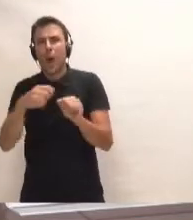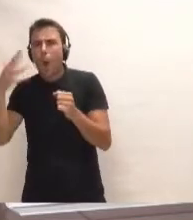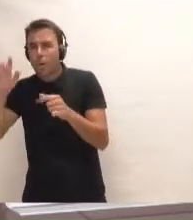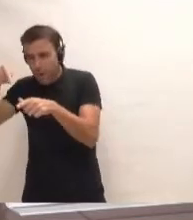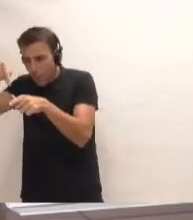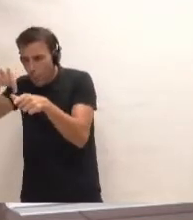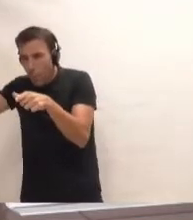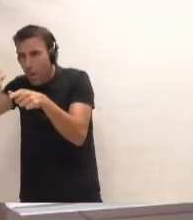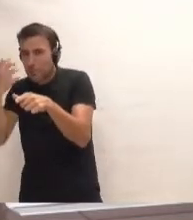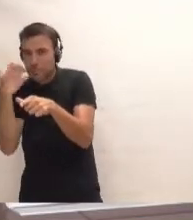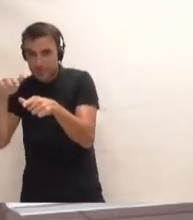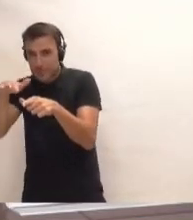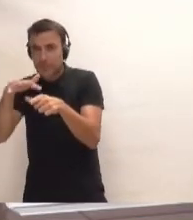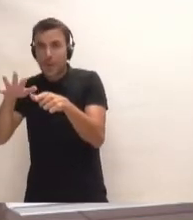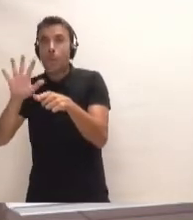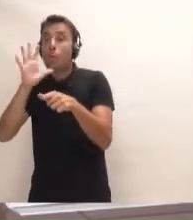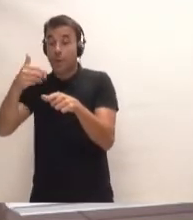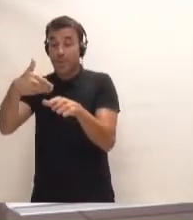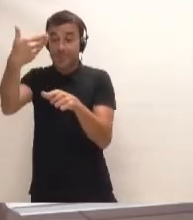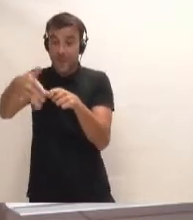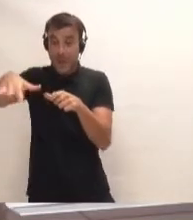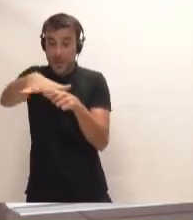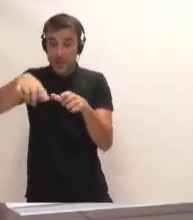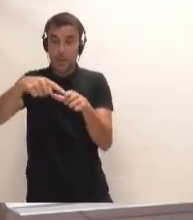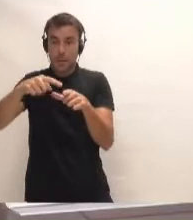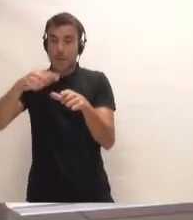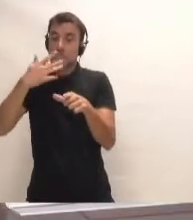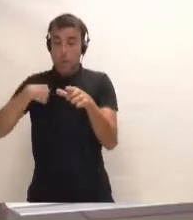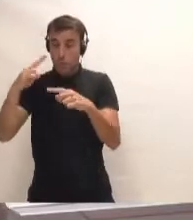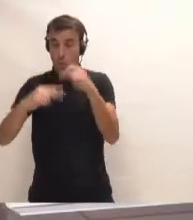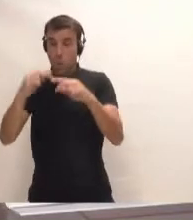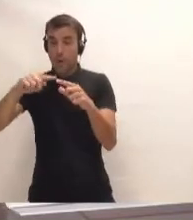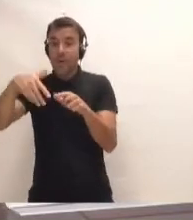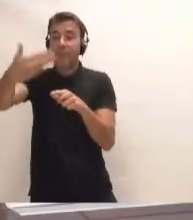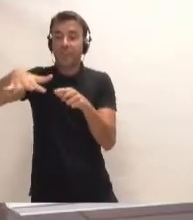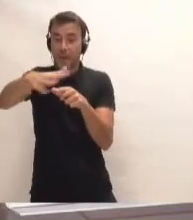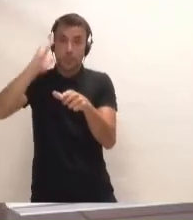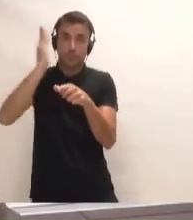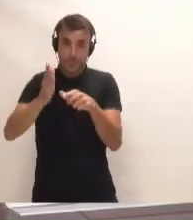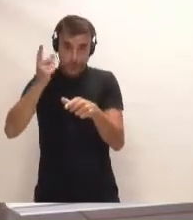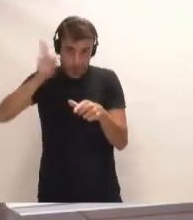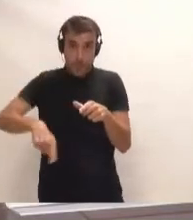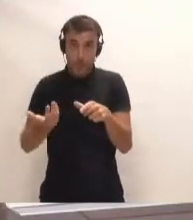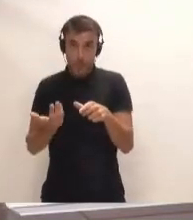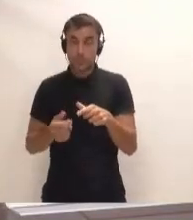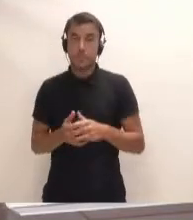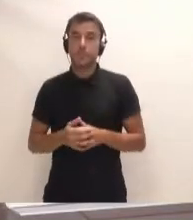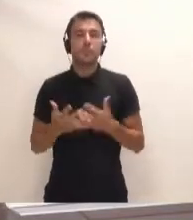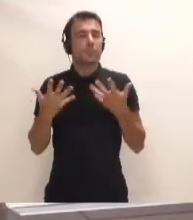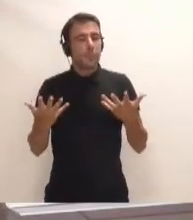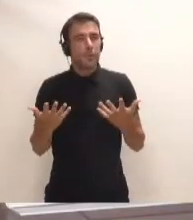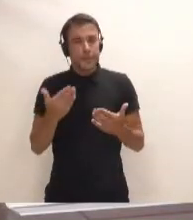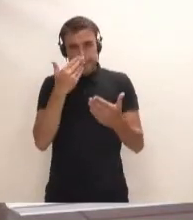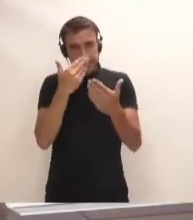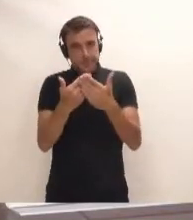medio, porque lo que está delante será afectado por lo que ocurra donde está ese recuadro. La verdad es que